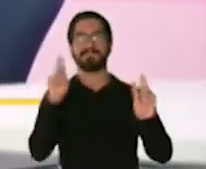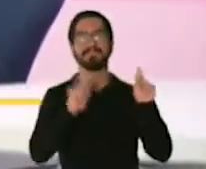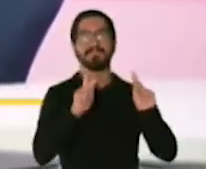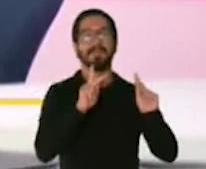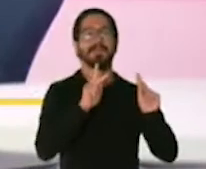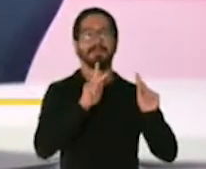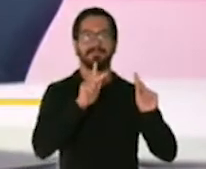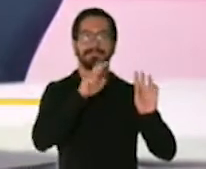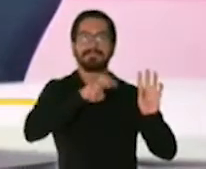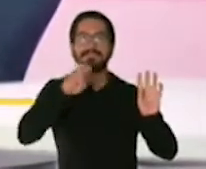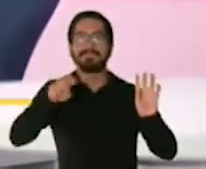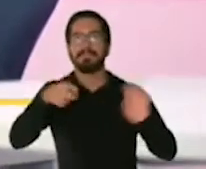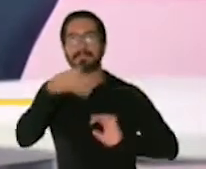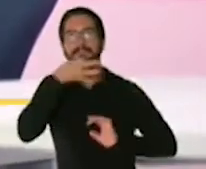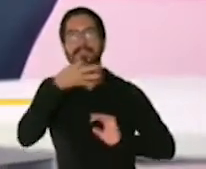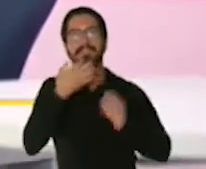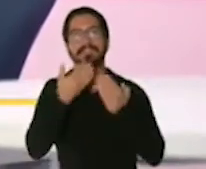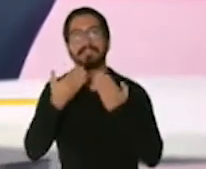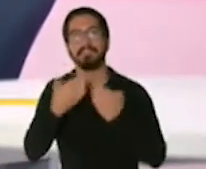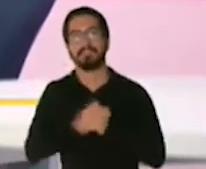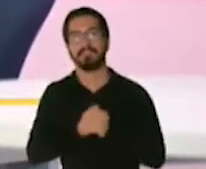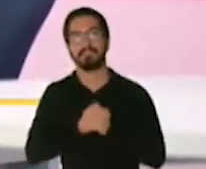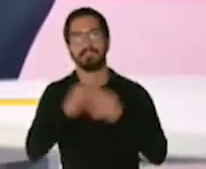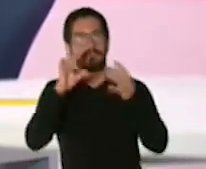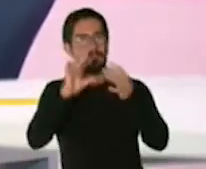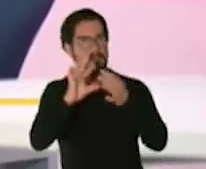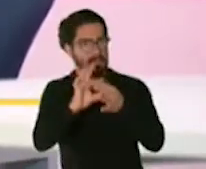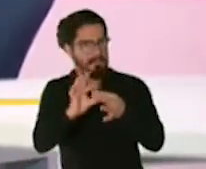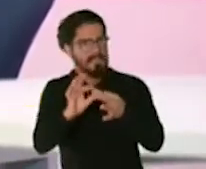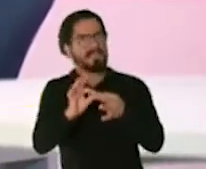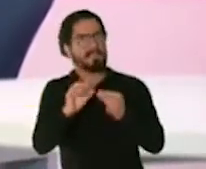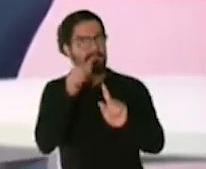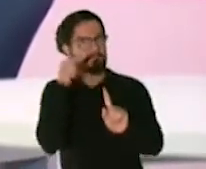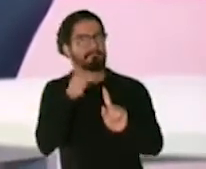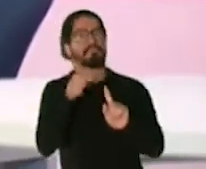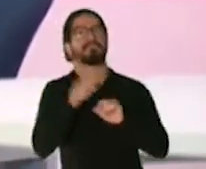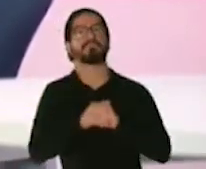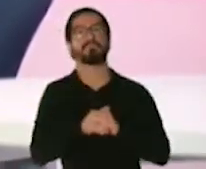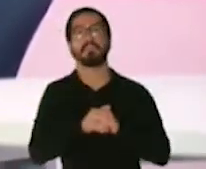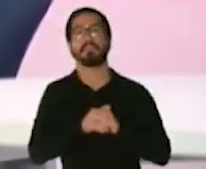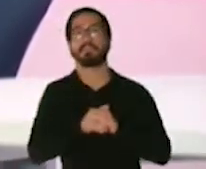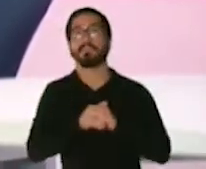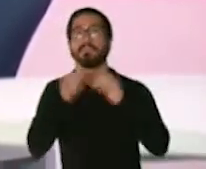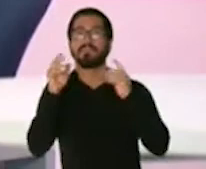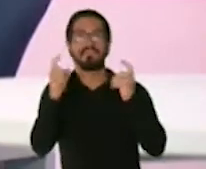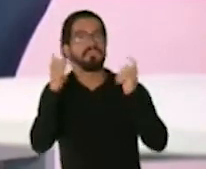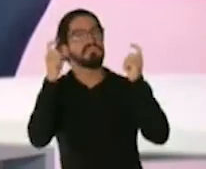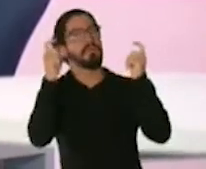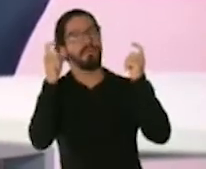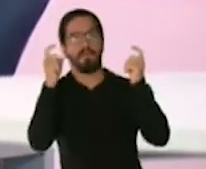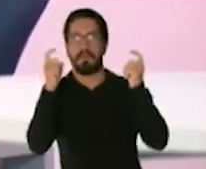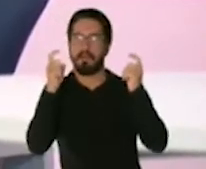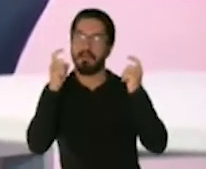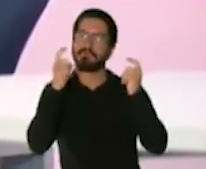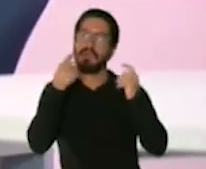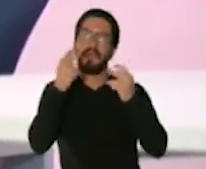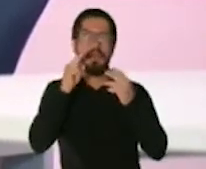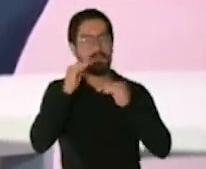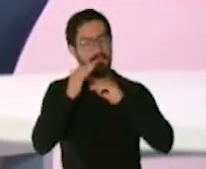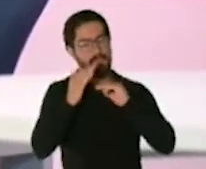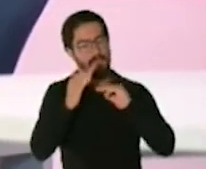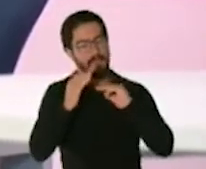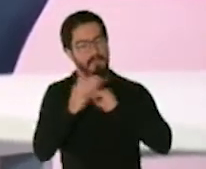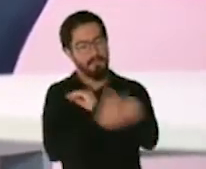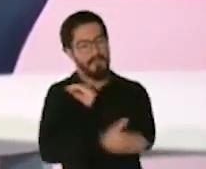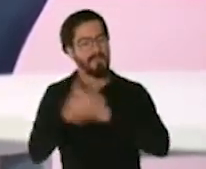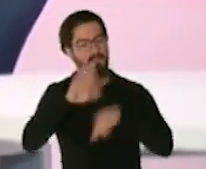brevemente algunos de los mensajes son puntuales enhorabuena para todo el país estar bien informados además de eso cierro con el